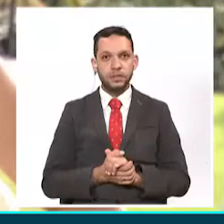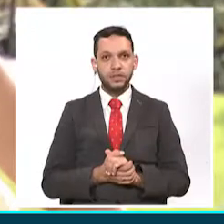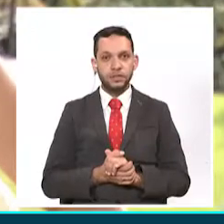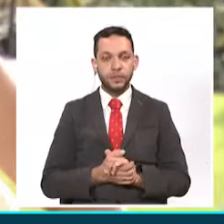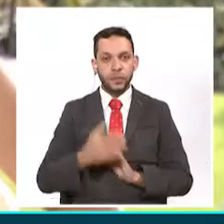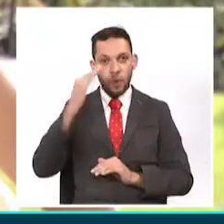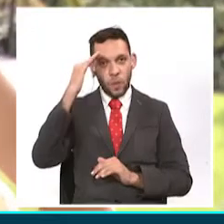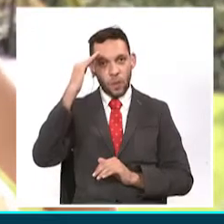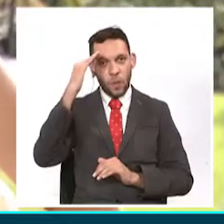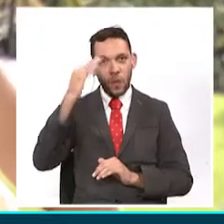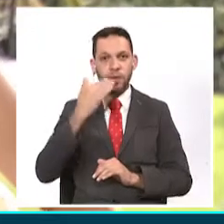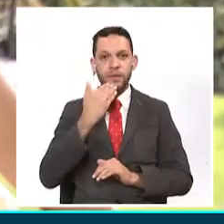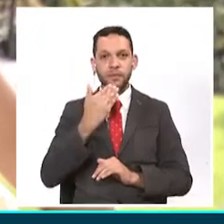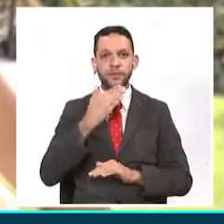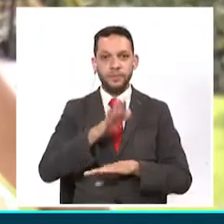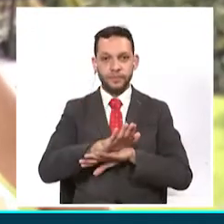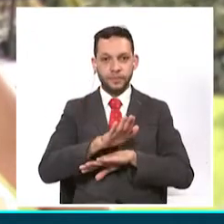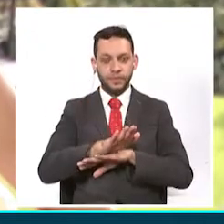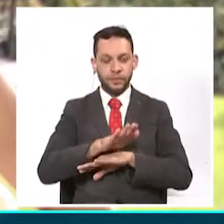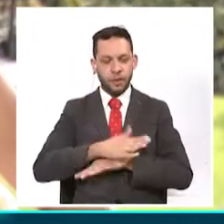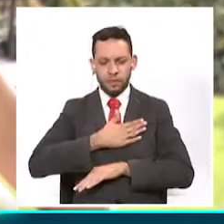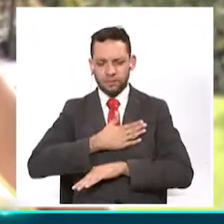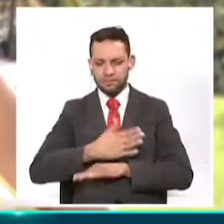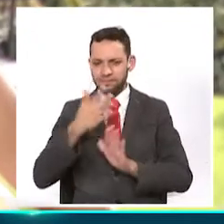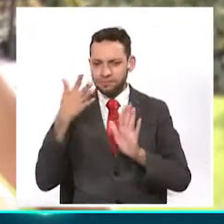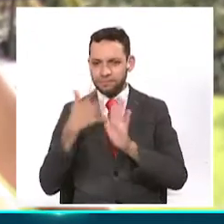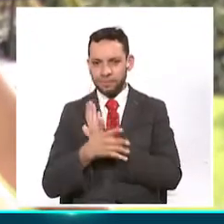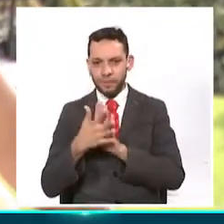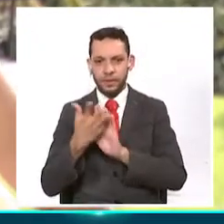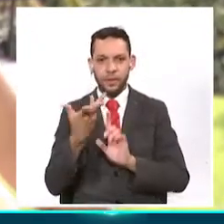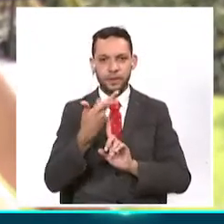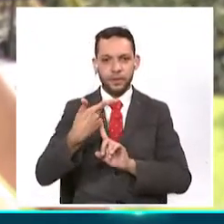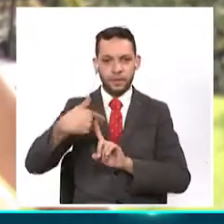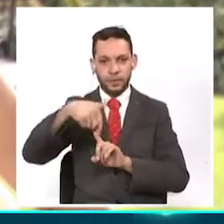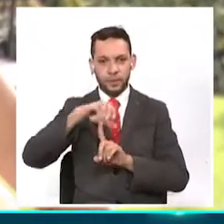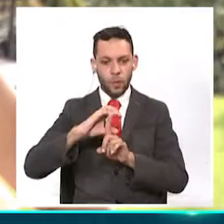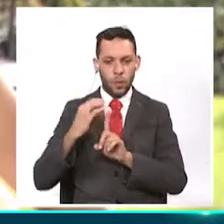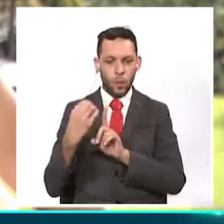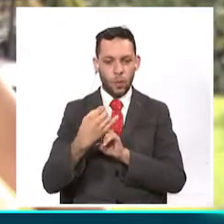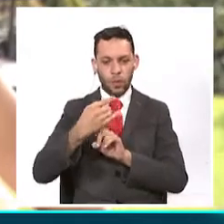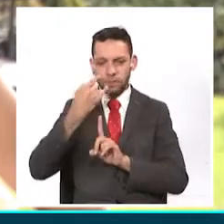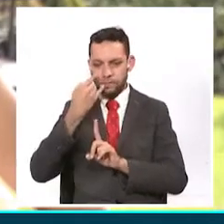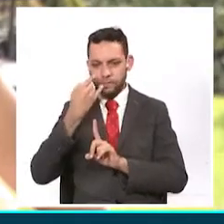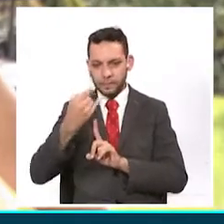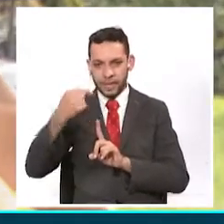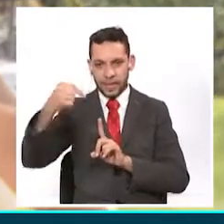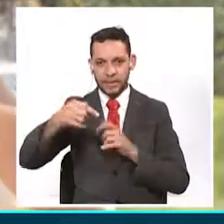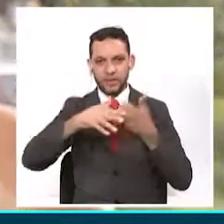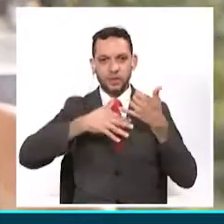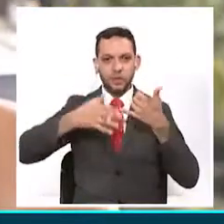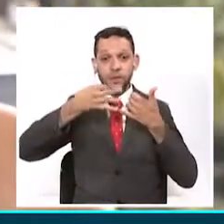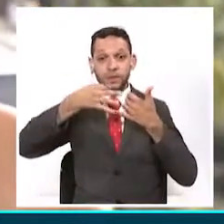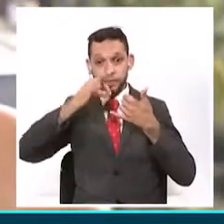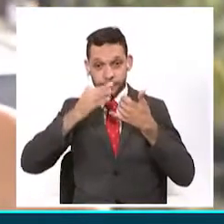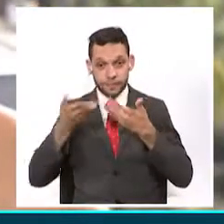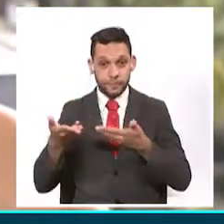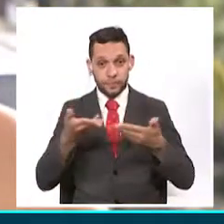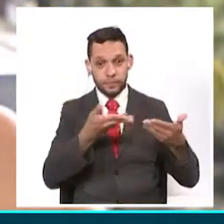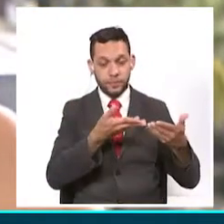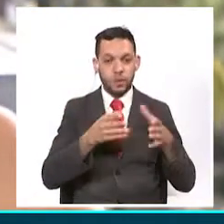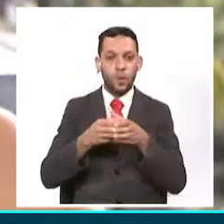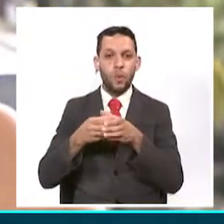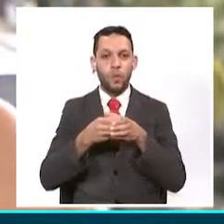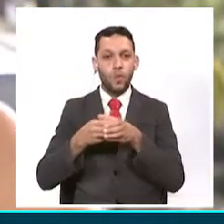Hola, muy buenas tardes. Es un gusto saludarlos con información de arte, cultura y entretenimiento en Cines 3. La